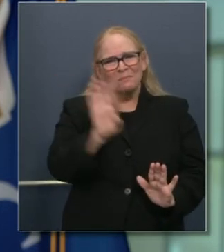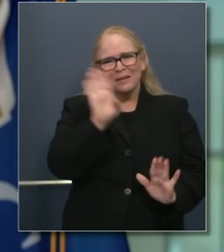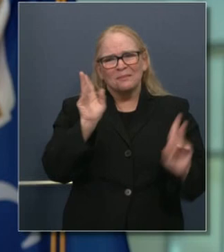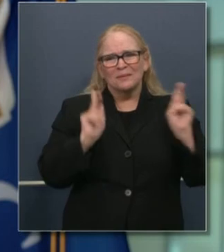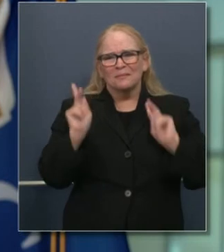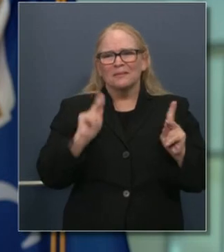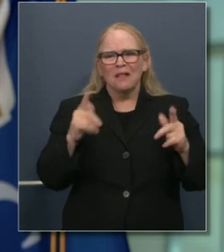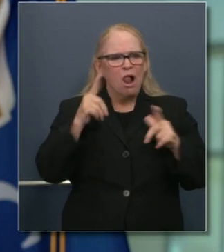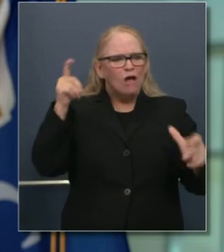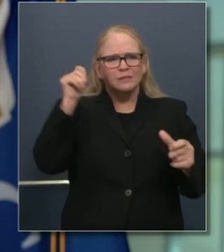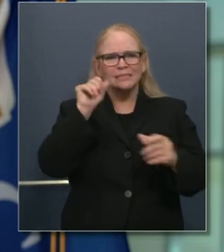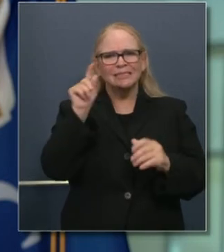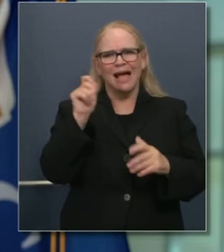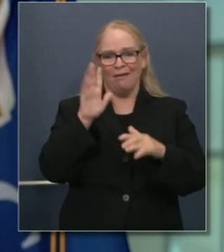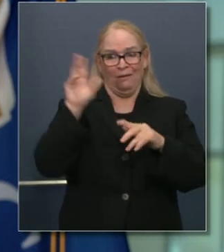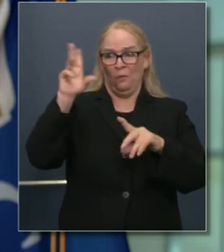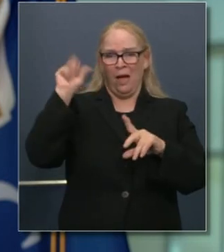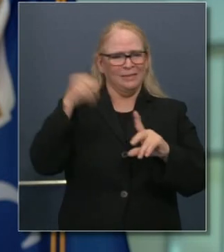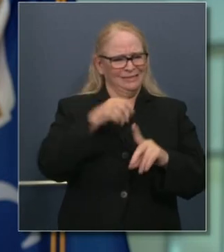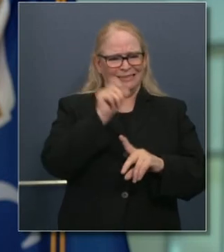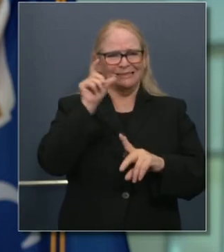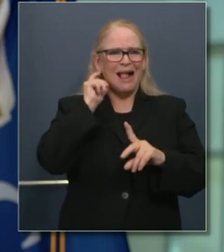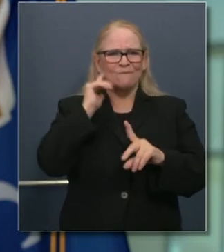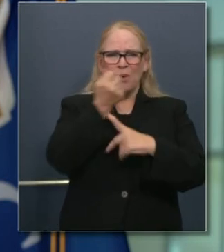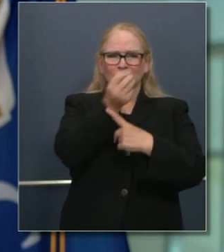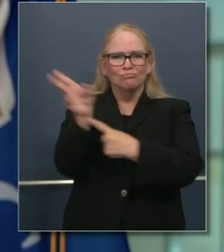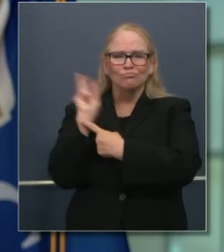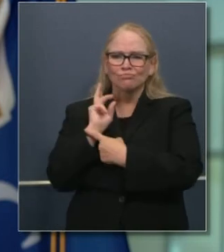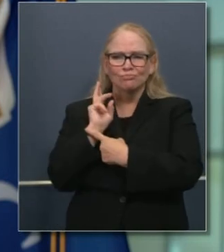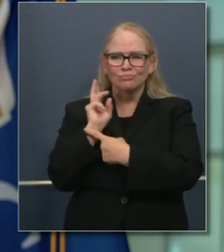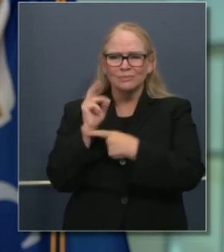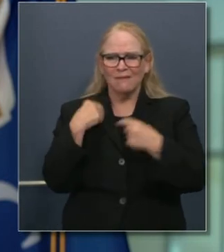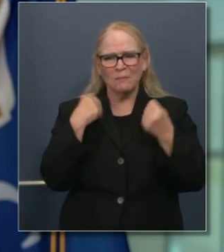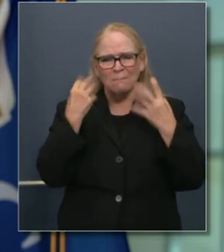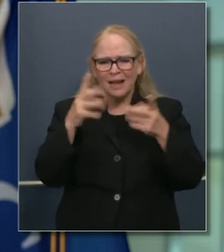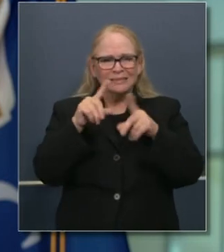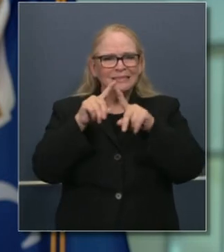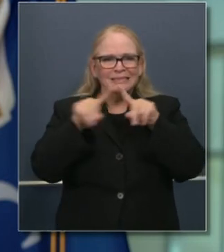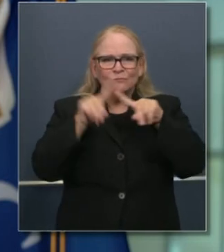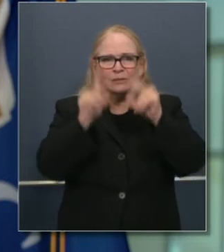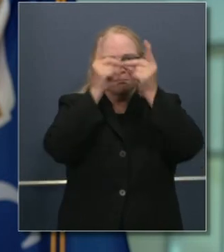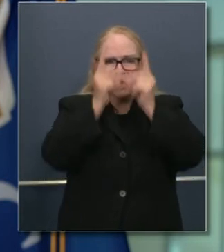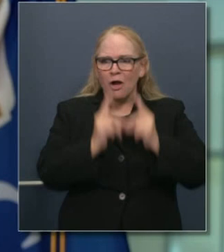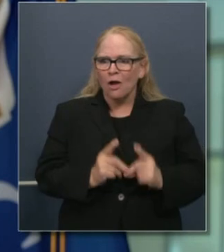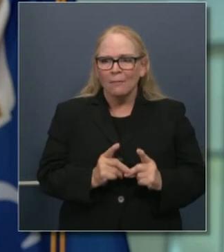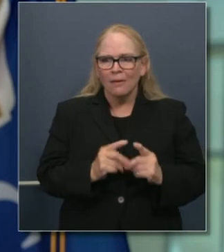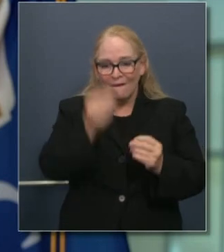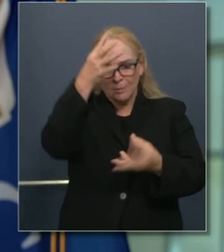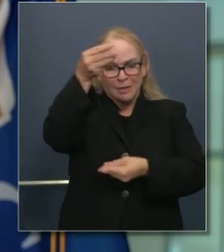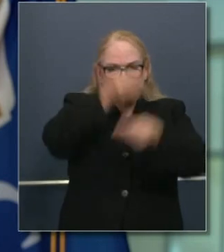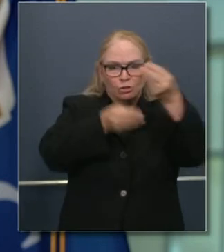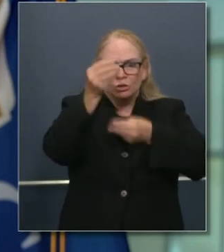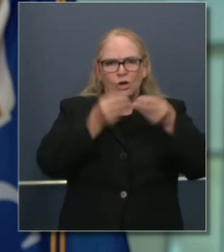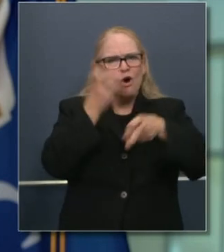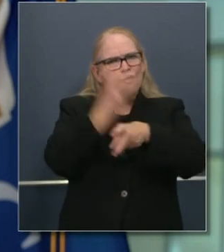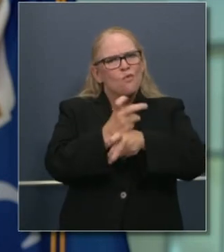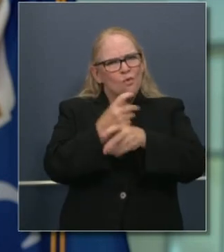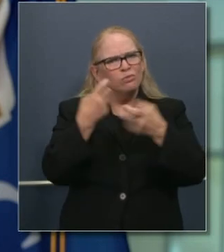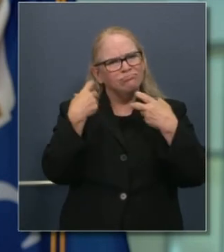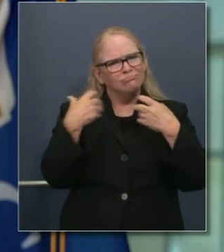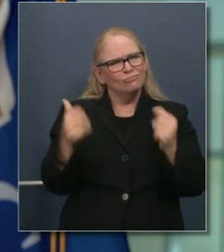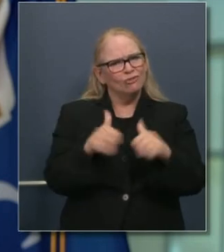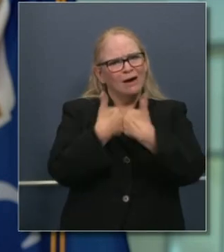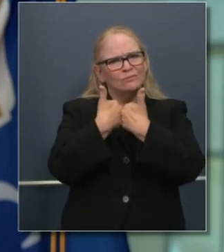grande, ancho, el estado más grande de la Unión. Muchas partes que están en movimiento. Hay mucha información todos los días que